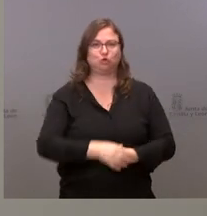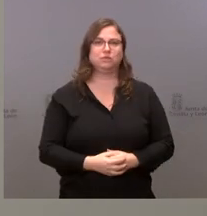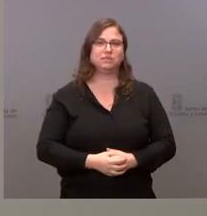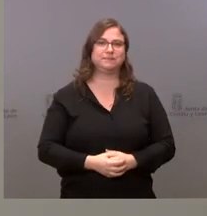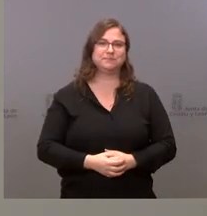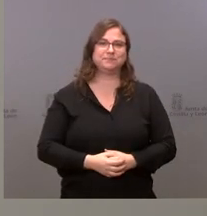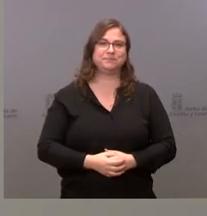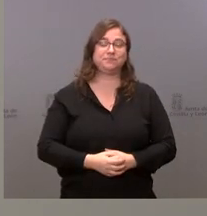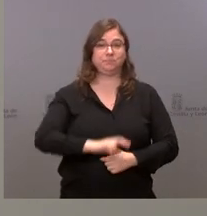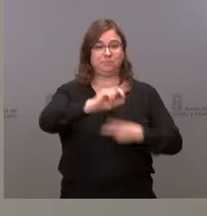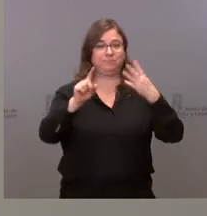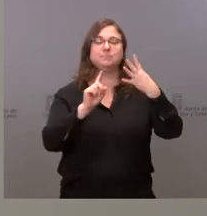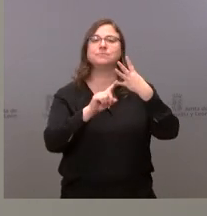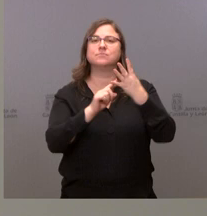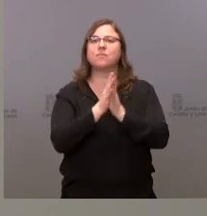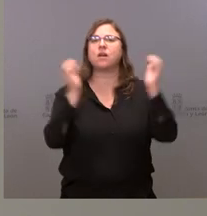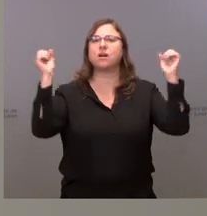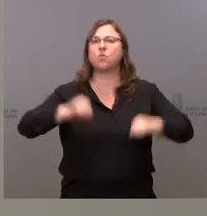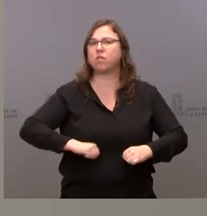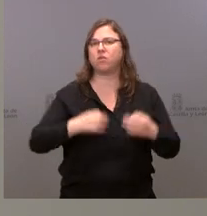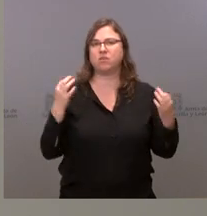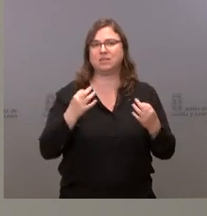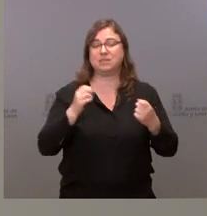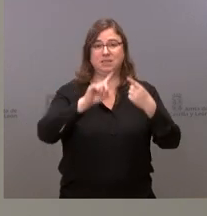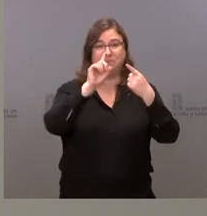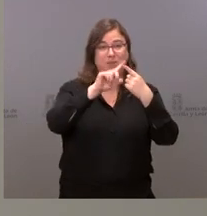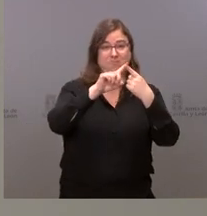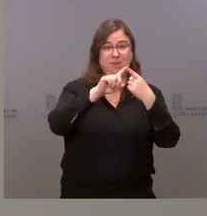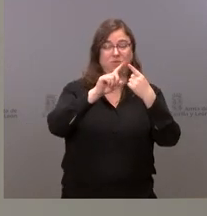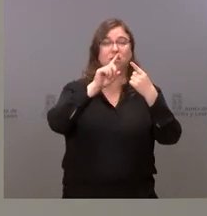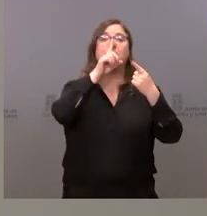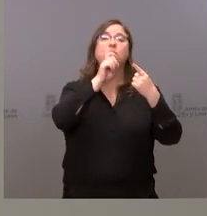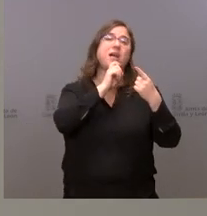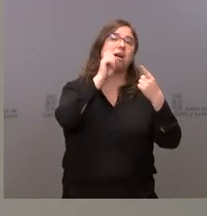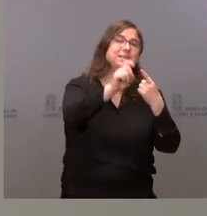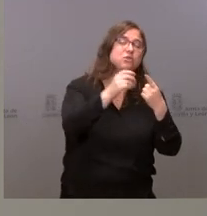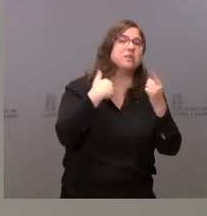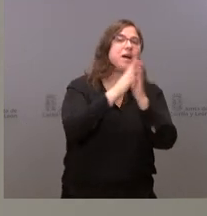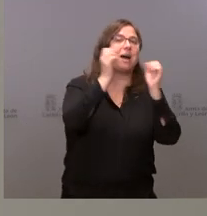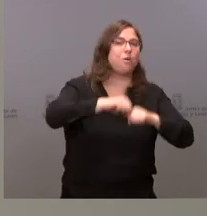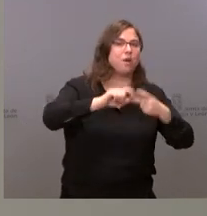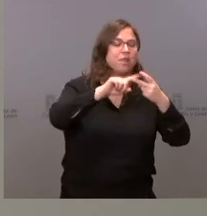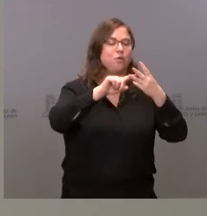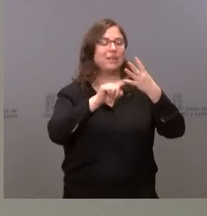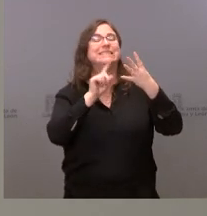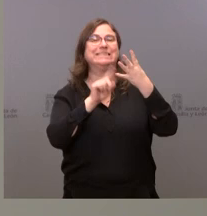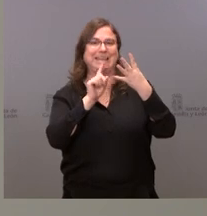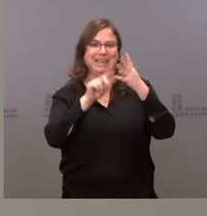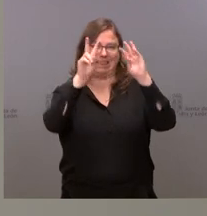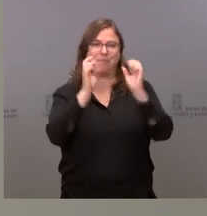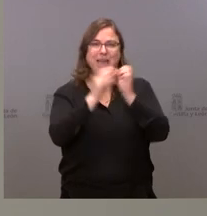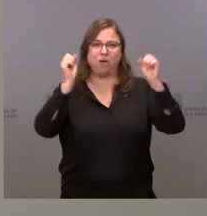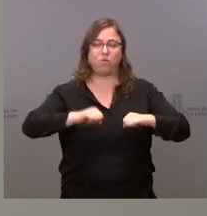El siguiente acuerdo, que es el cuarto acuerdo, el primero fue una comunicación. Como digo, llevamos dos acuerdos y una comunicación. Este es el tercer asunto,